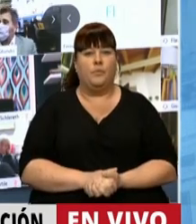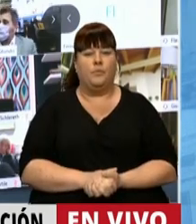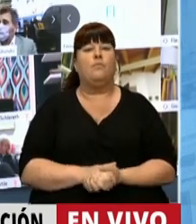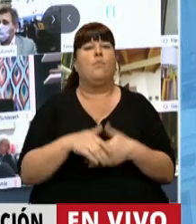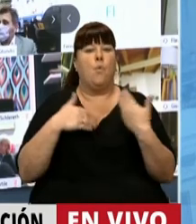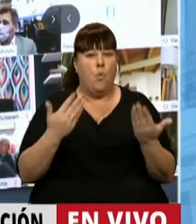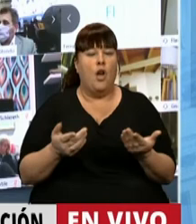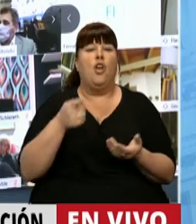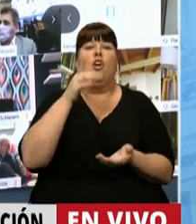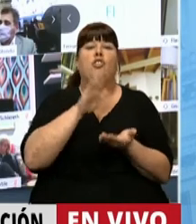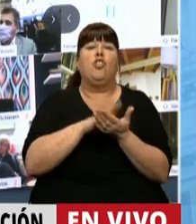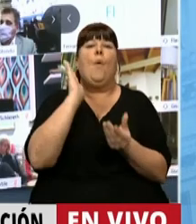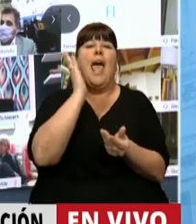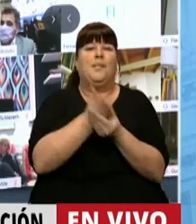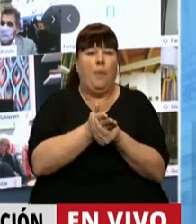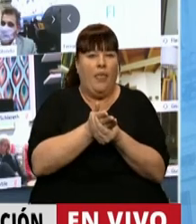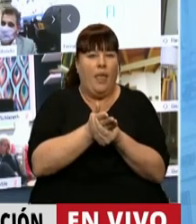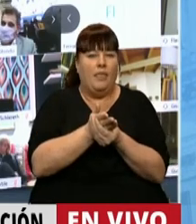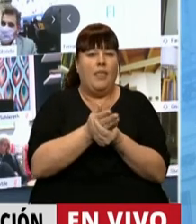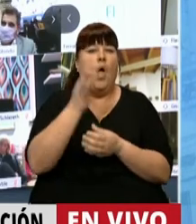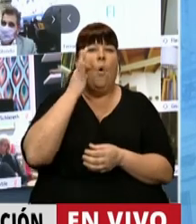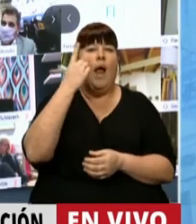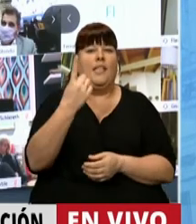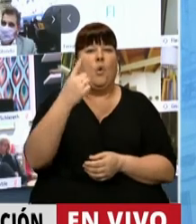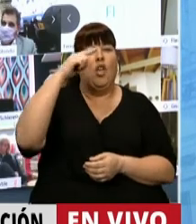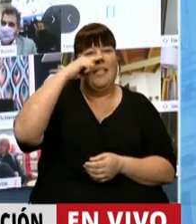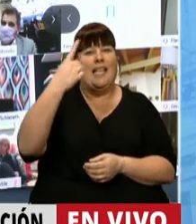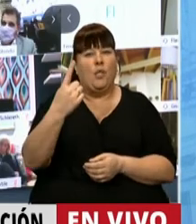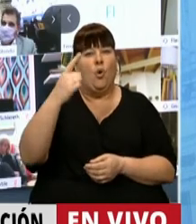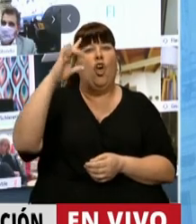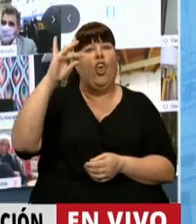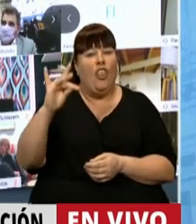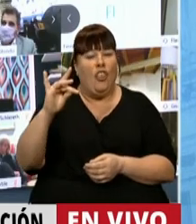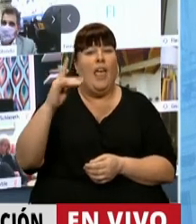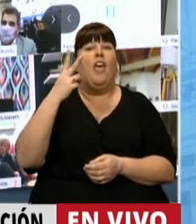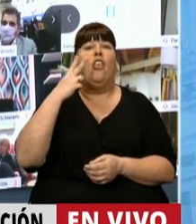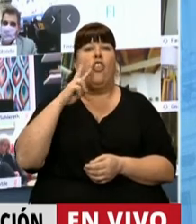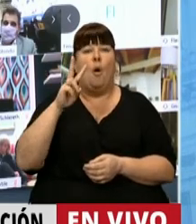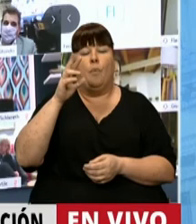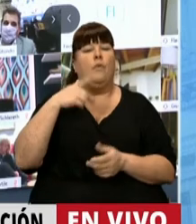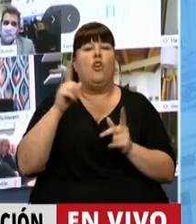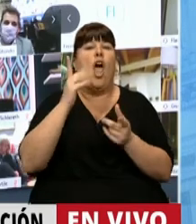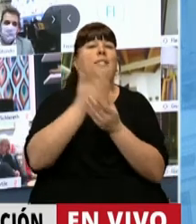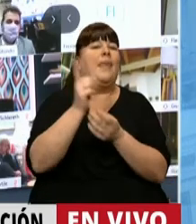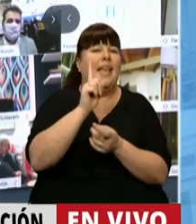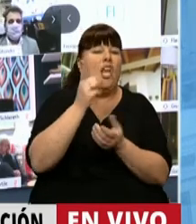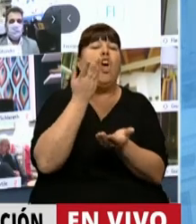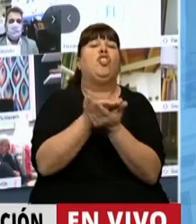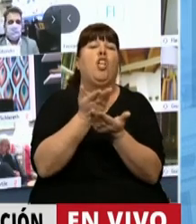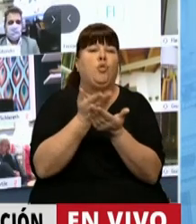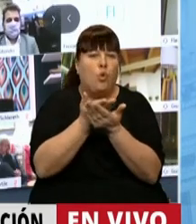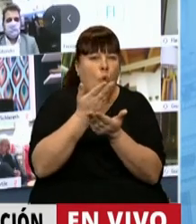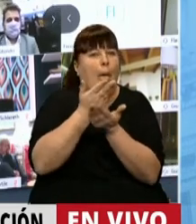En consideración el expediente 4171D2, no el expediente, sino la